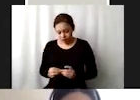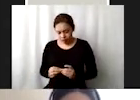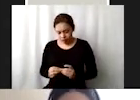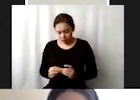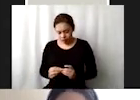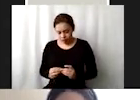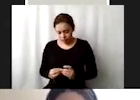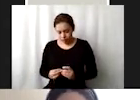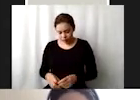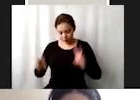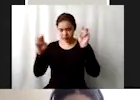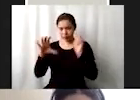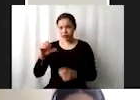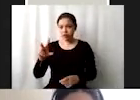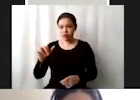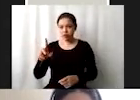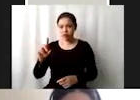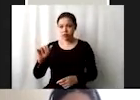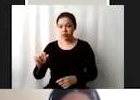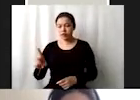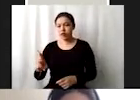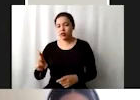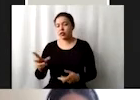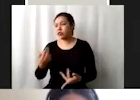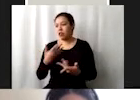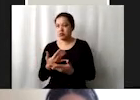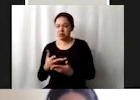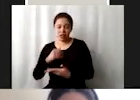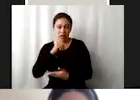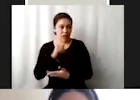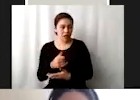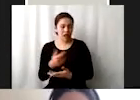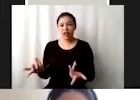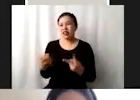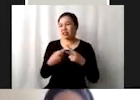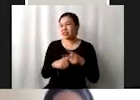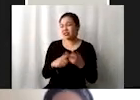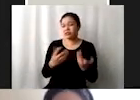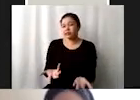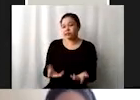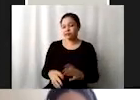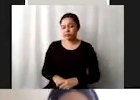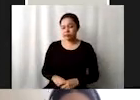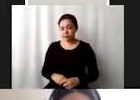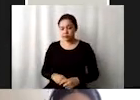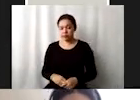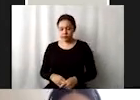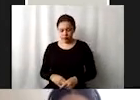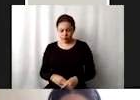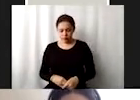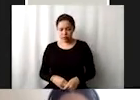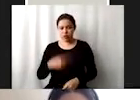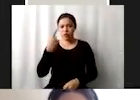del COVID era algo que no se esperaba en el momento que se diseñó y se adoptó esto. Lo importante también acá por ejemplo la meta 1